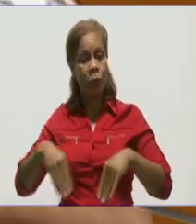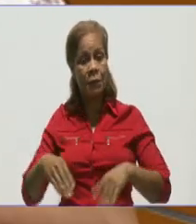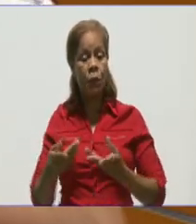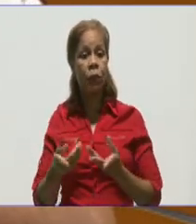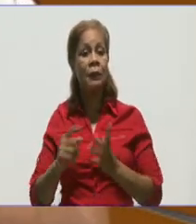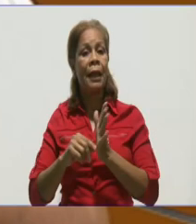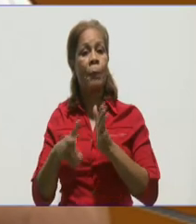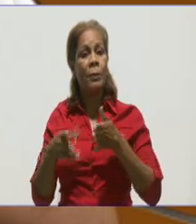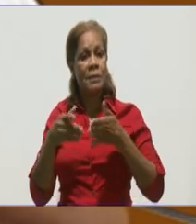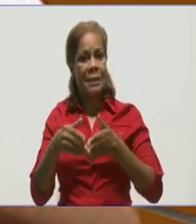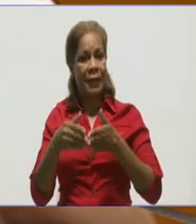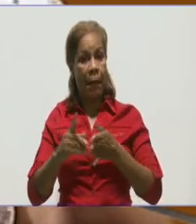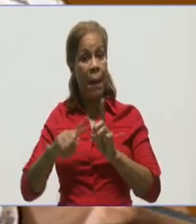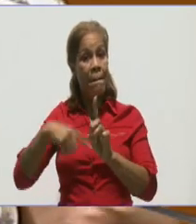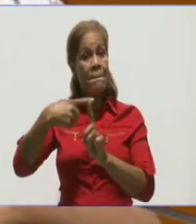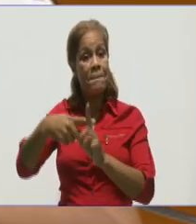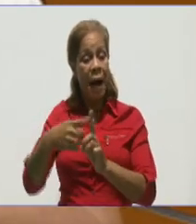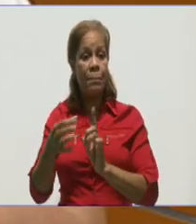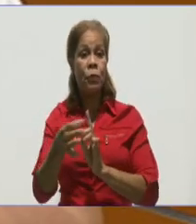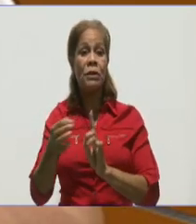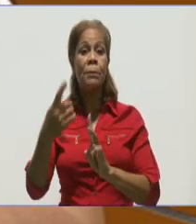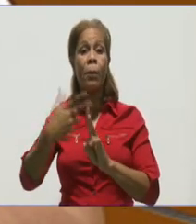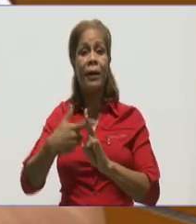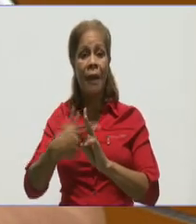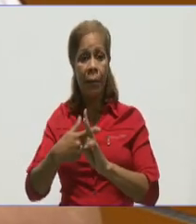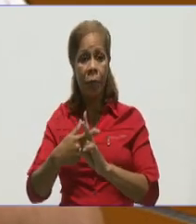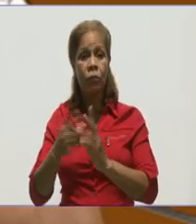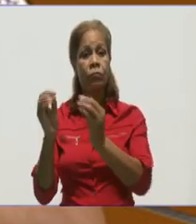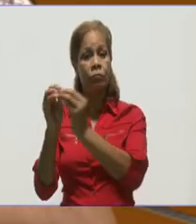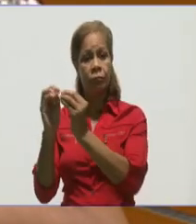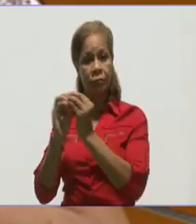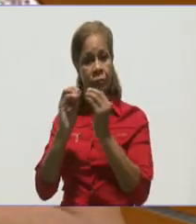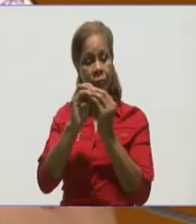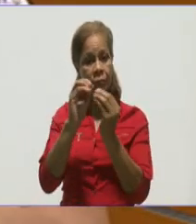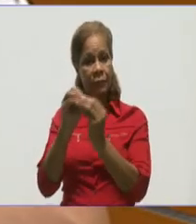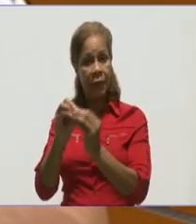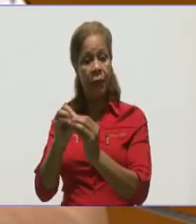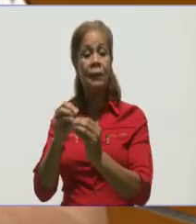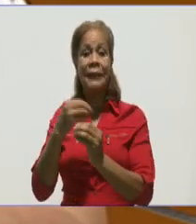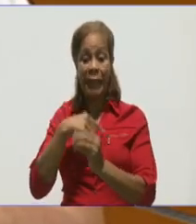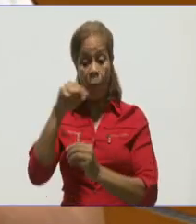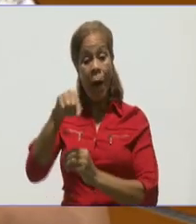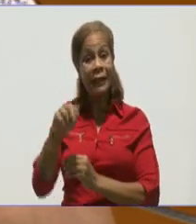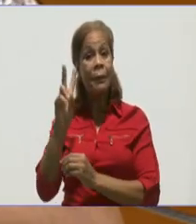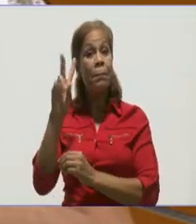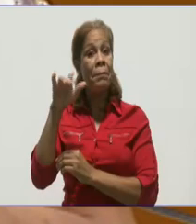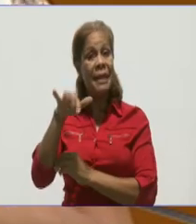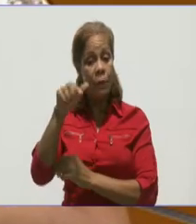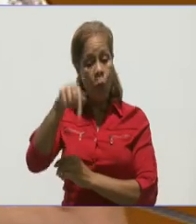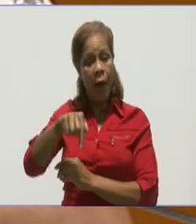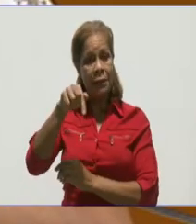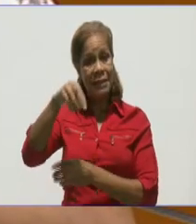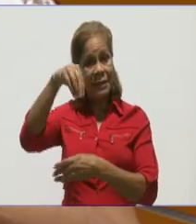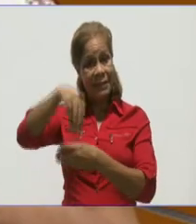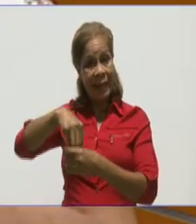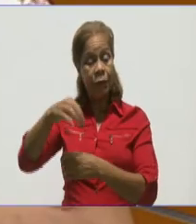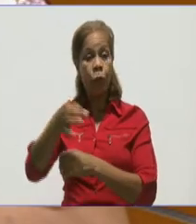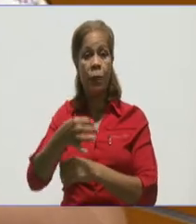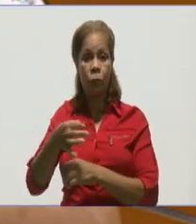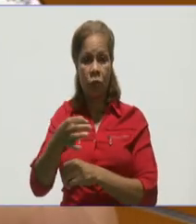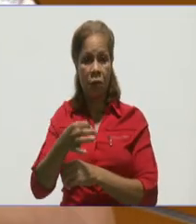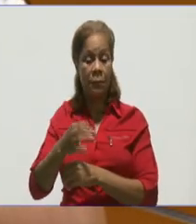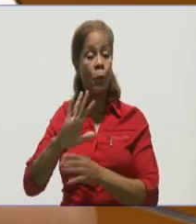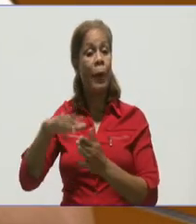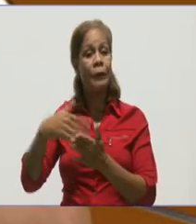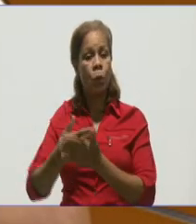vayamos, en el municipio vayamos y tenemos una gran transmisión de COVID. Tenemos circulación del virus. Entonces no sabemos en qué momento nos va a